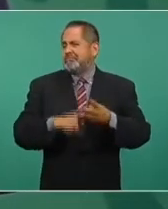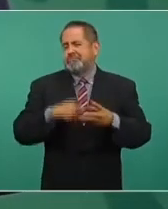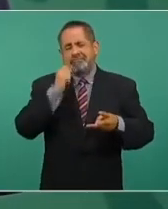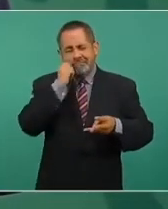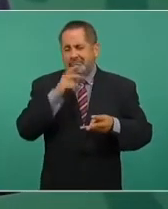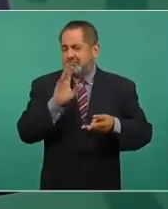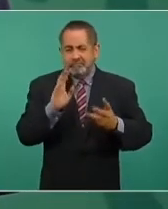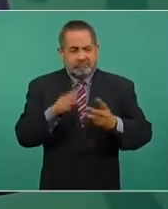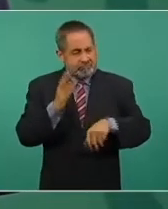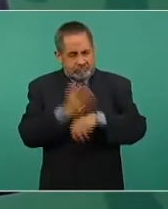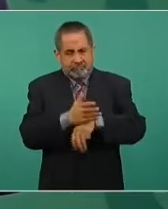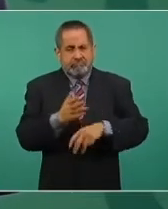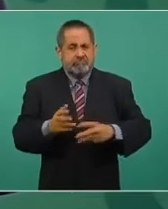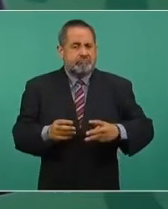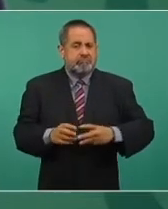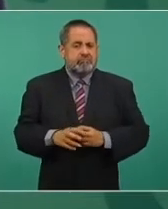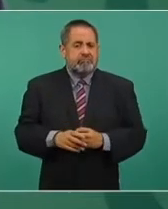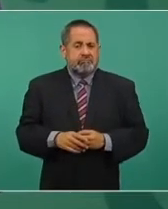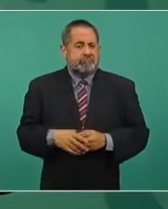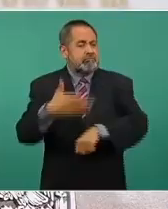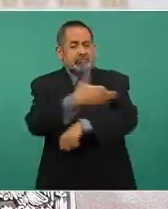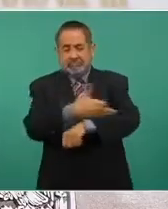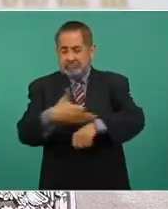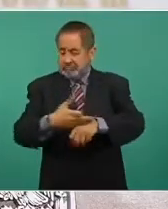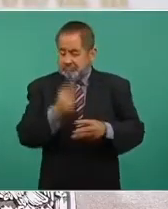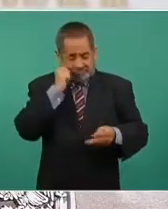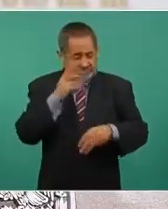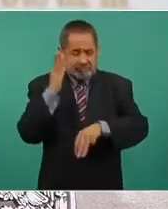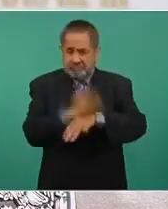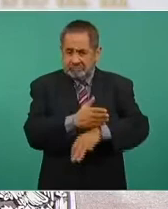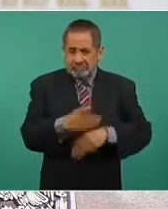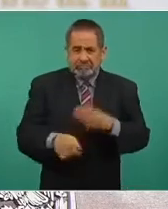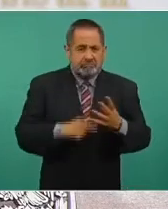familiares,